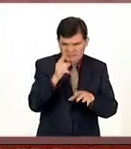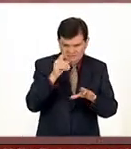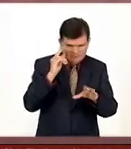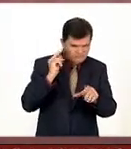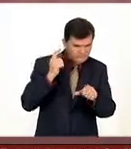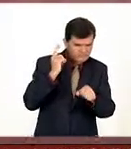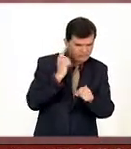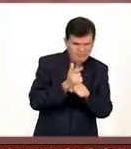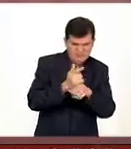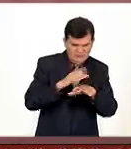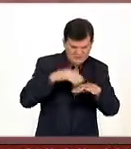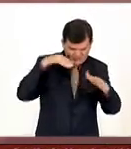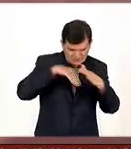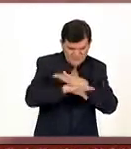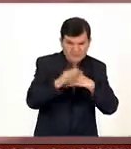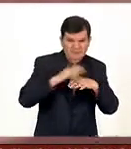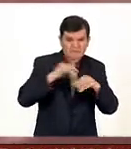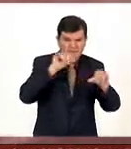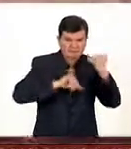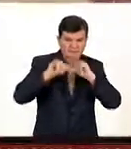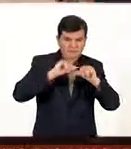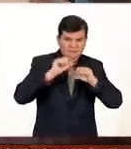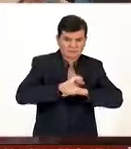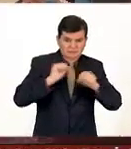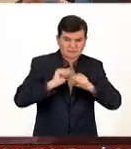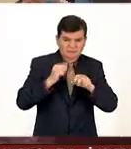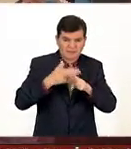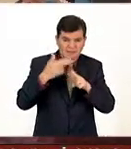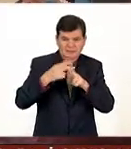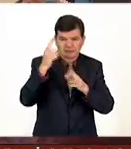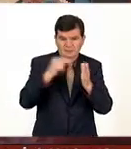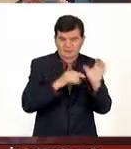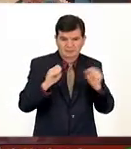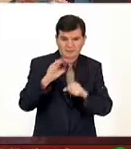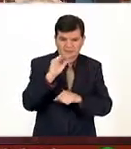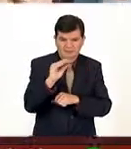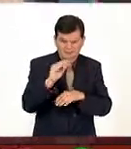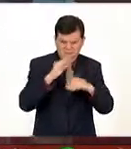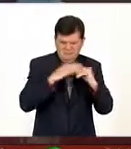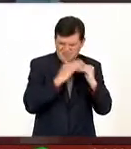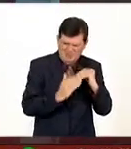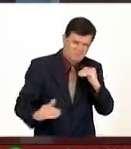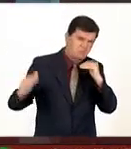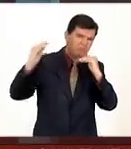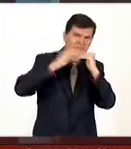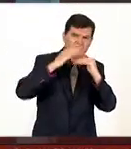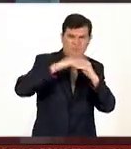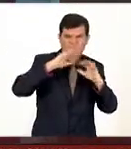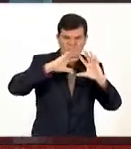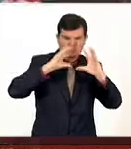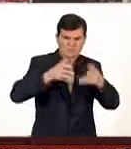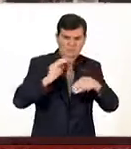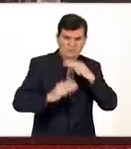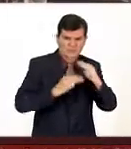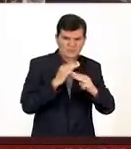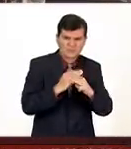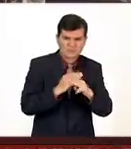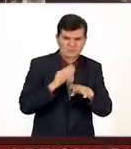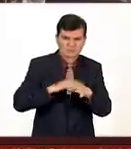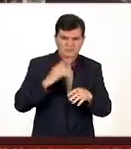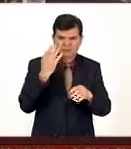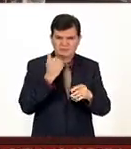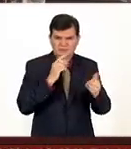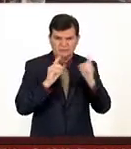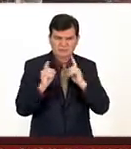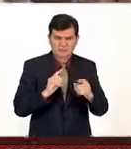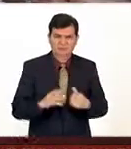laboratorio de física nuclear que hasta el año 90 era el sitio más avanzado de todo el planeta entonces sin duda